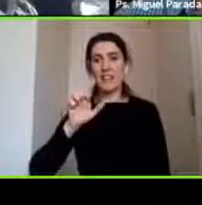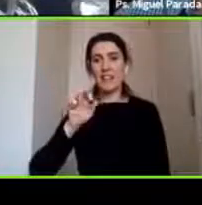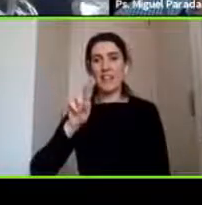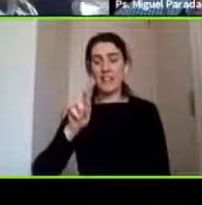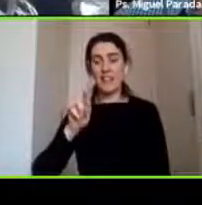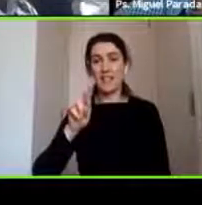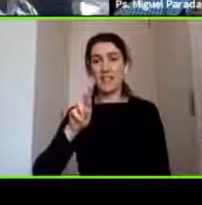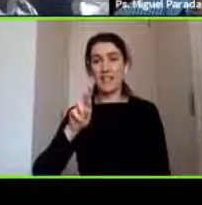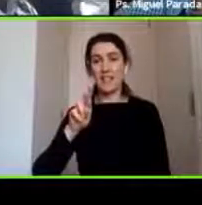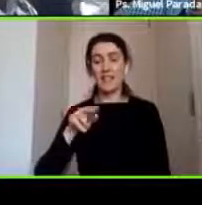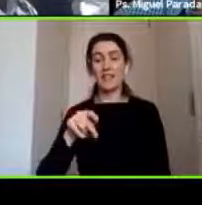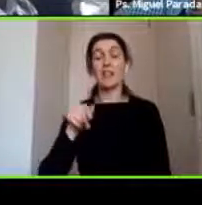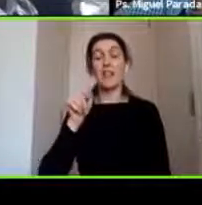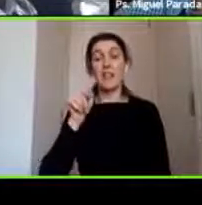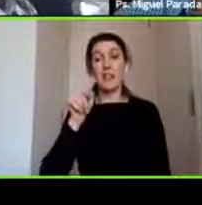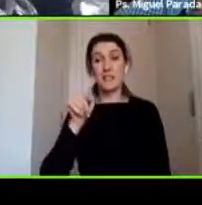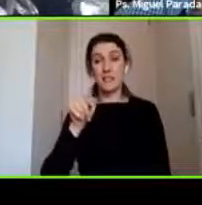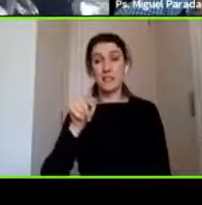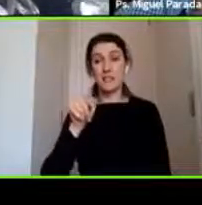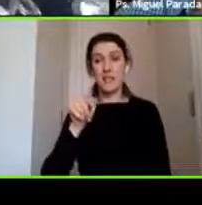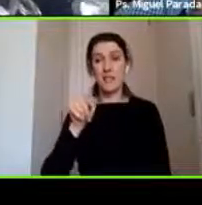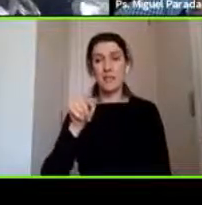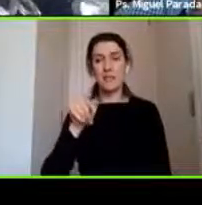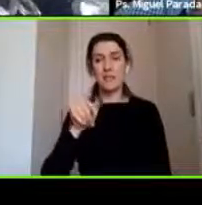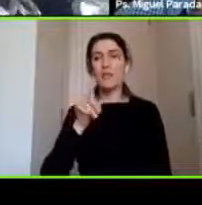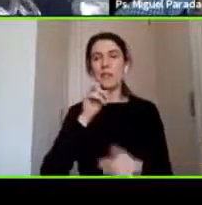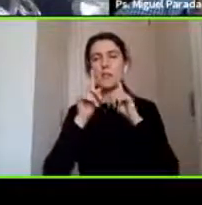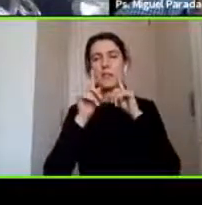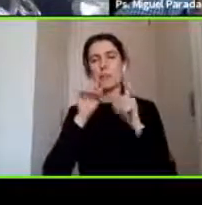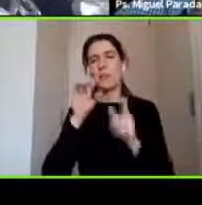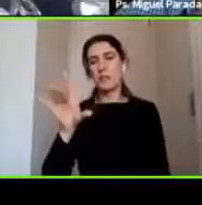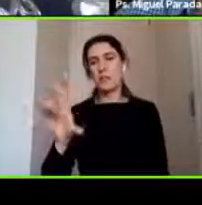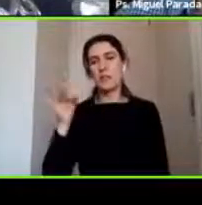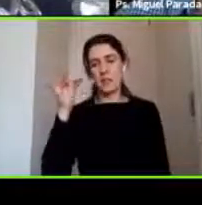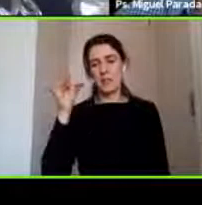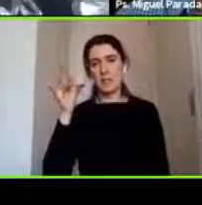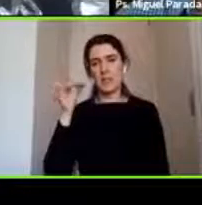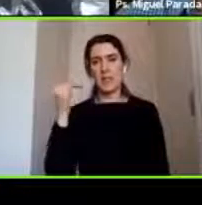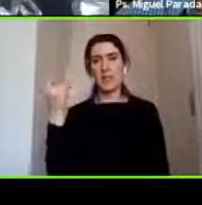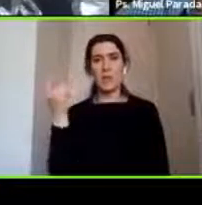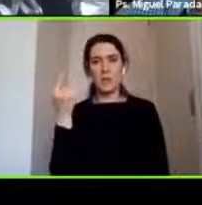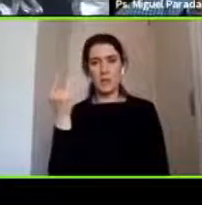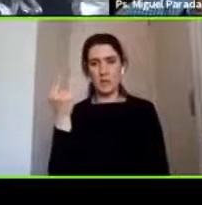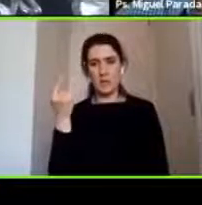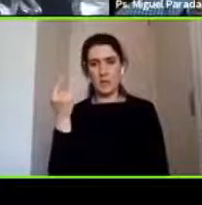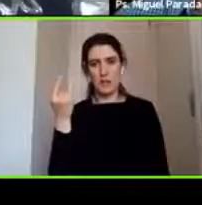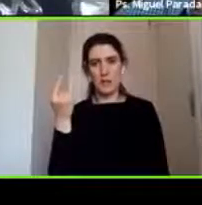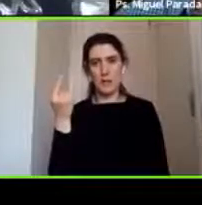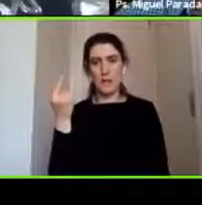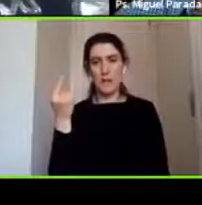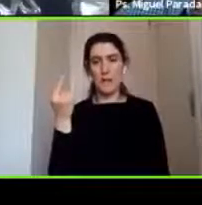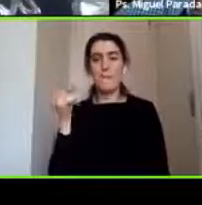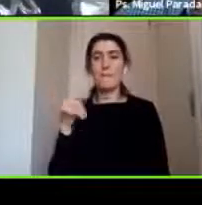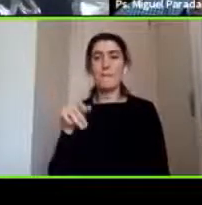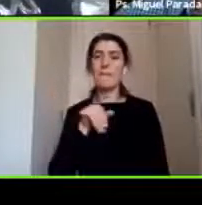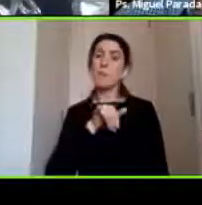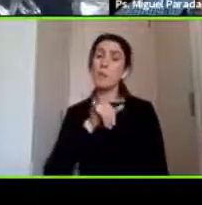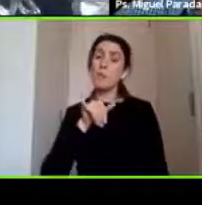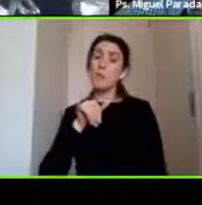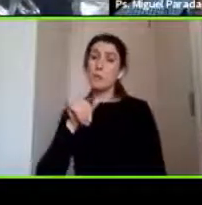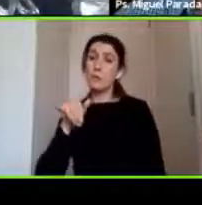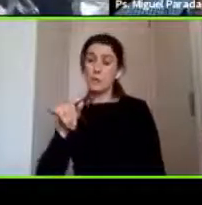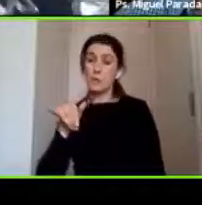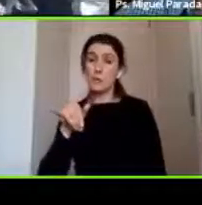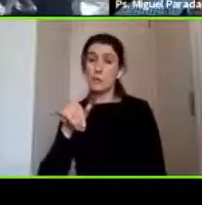contraste el examen de elección muchas veces en un servicio de urgencia más adelante efectivamente